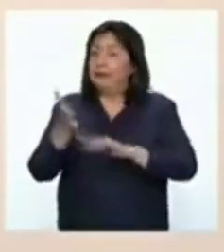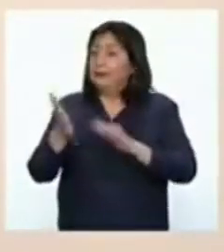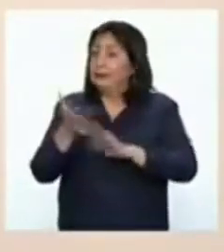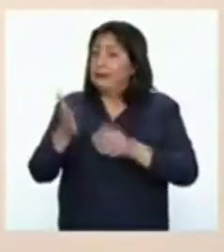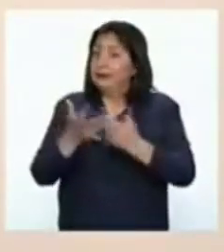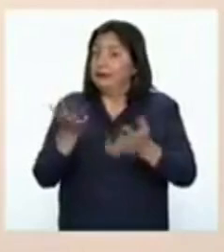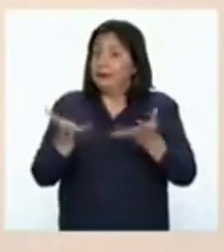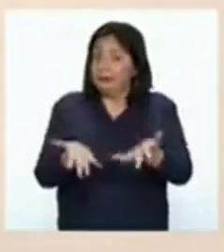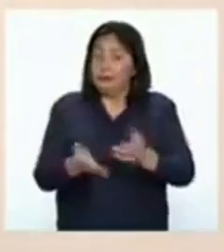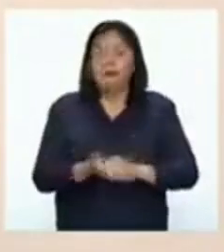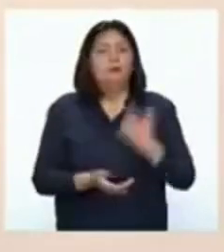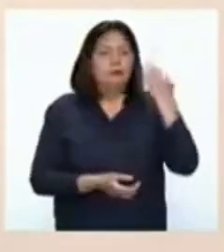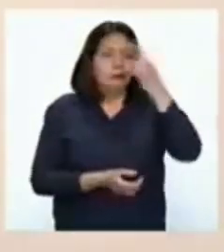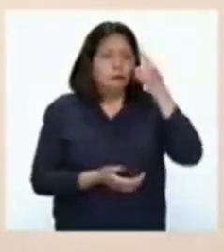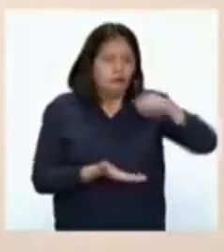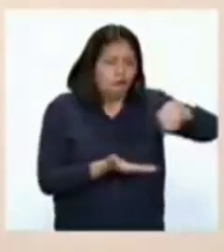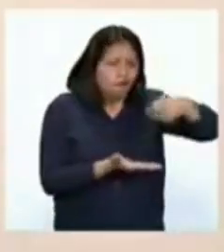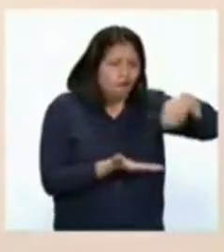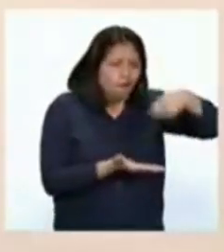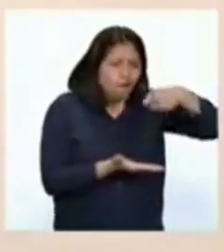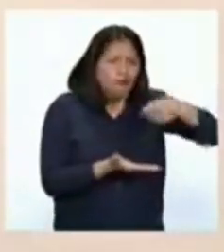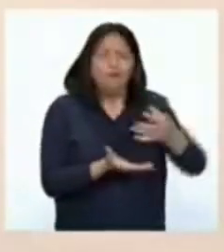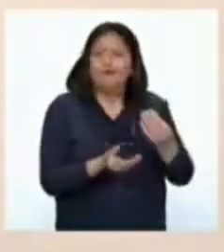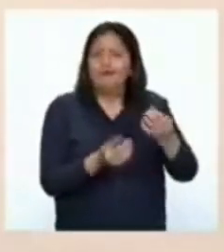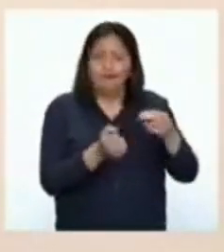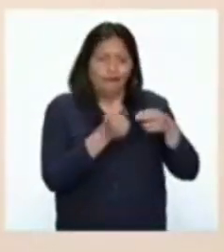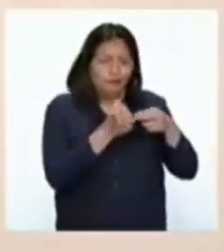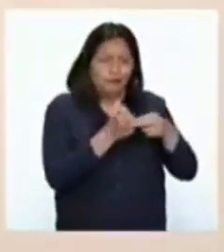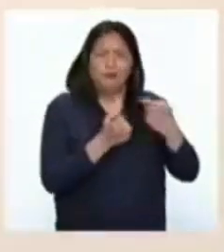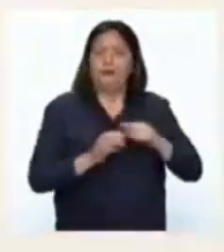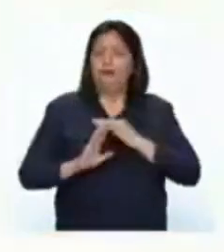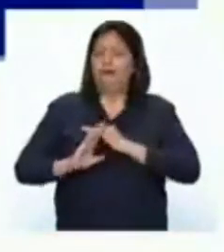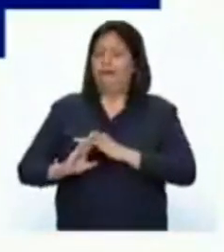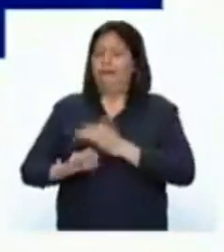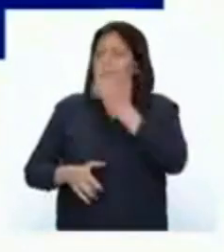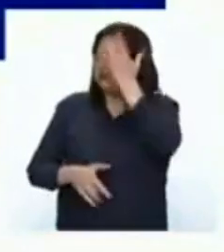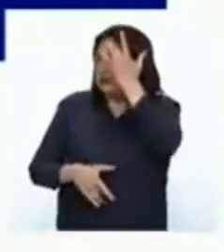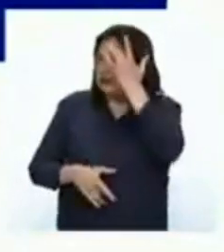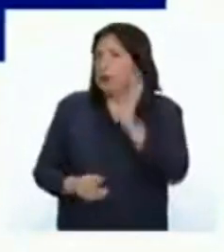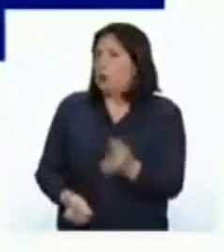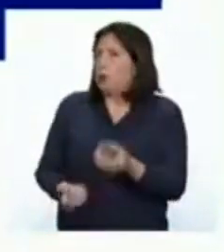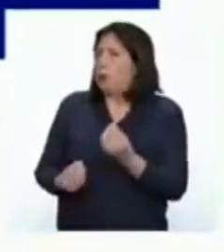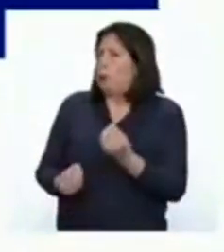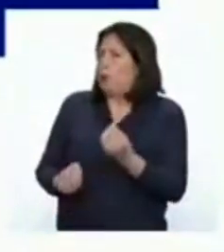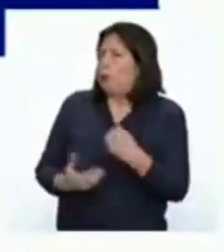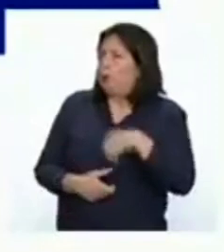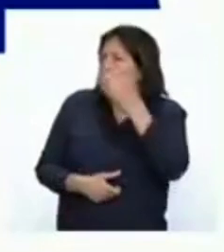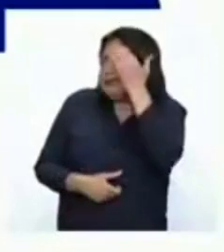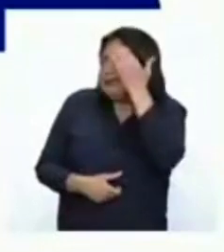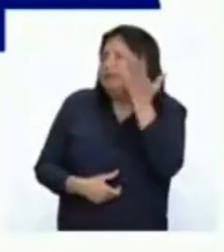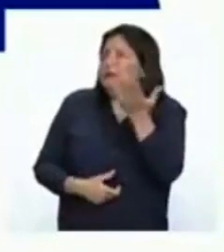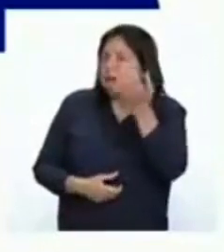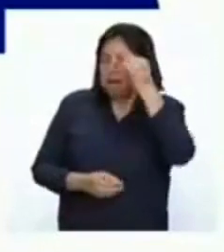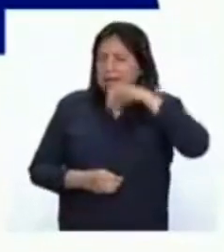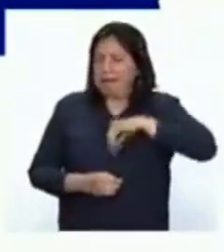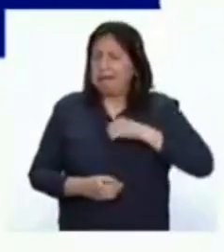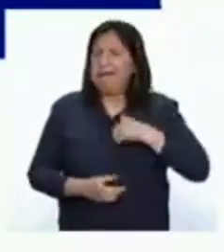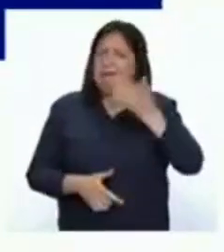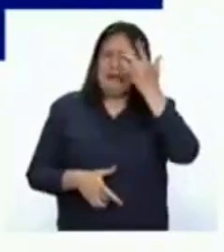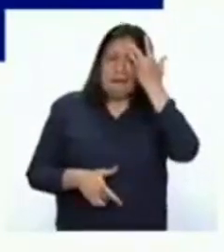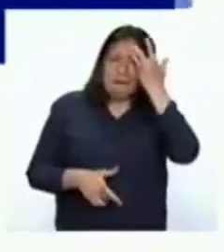importante consumir alimentos ricos en hierro para evitar enfermedades. ¿Y cómo podemos darnos cuenta que tenemos anemia?